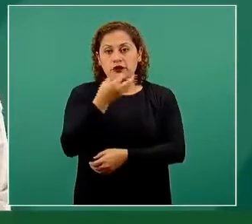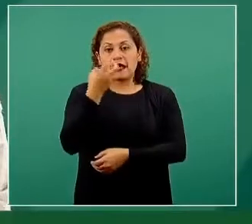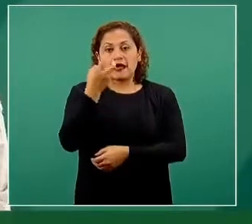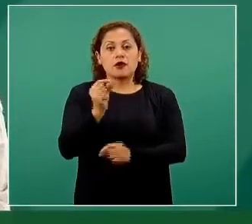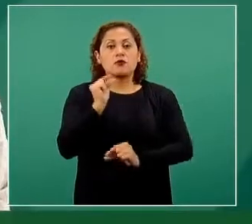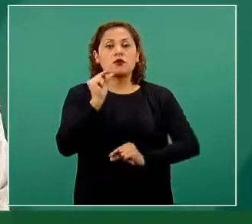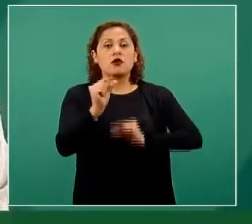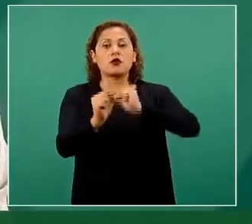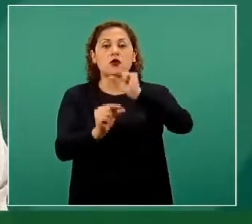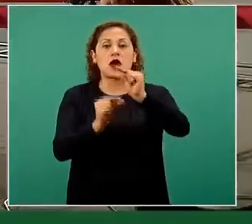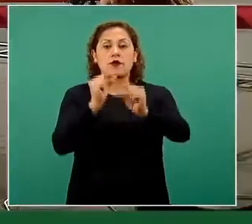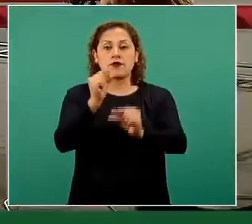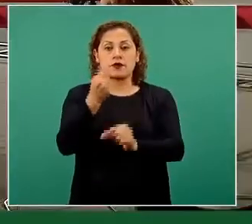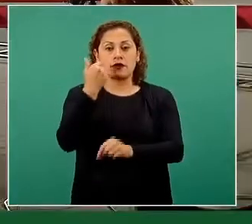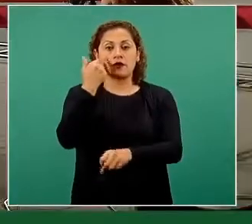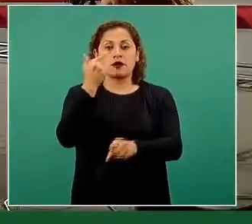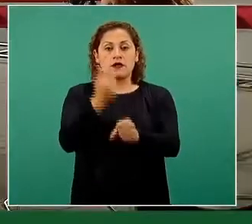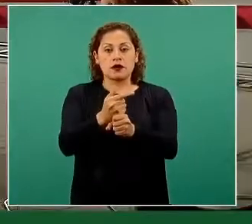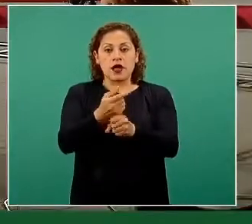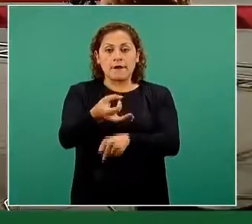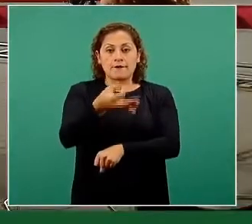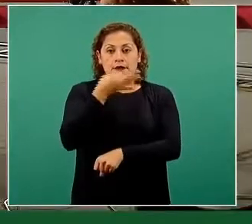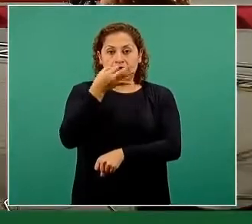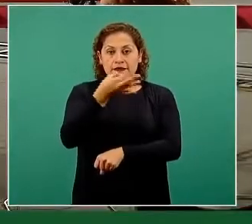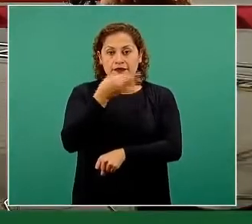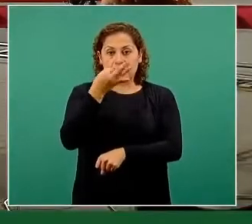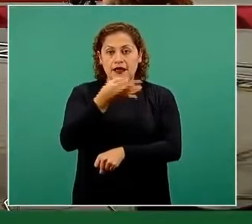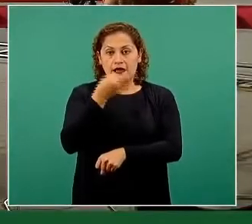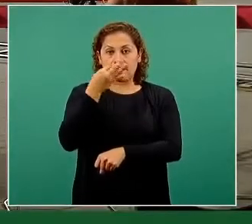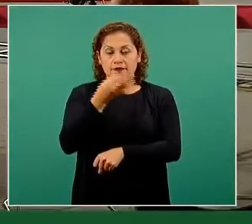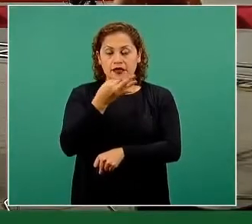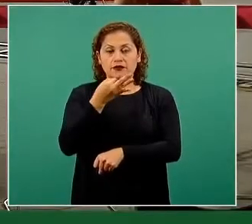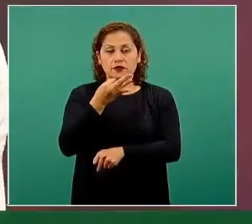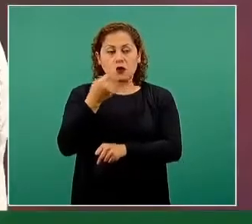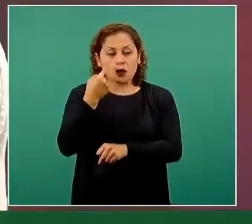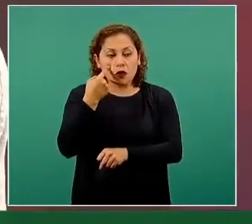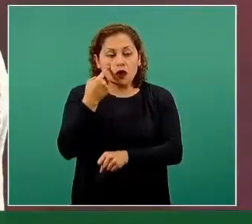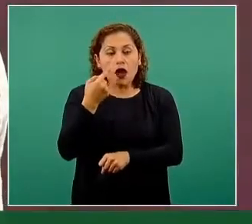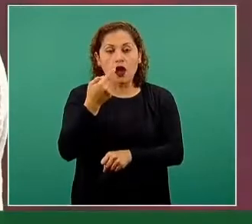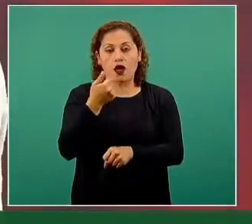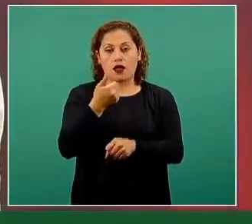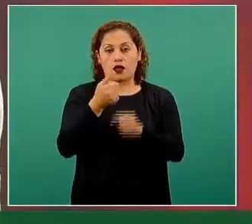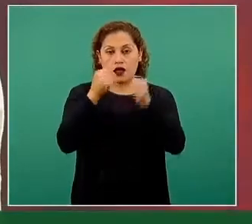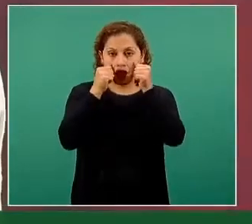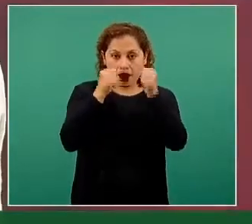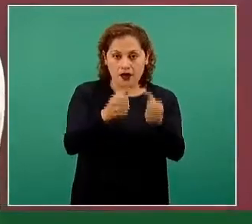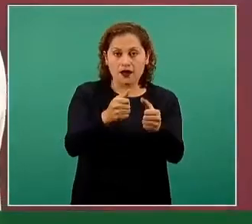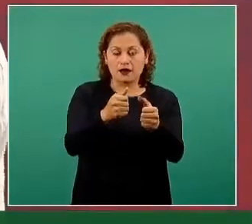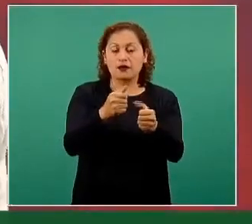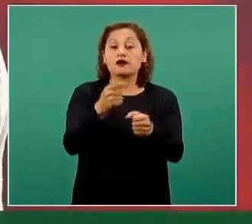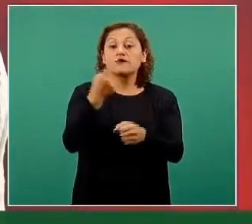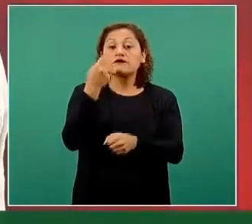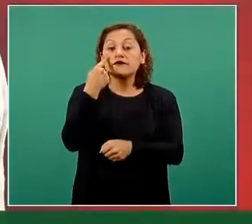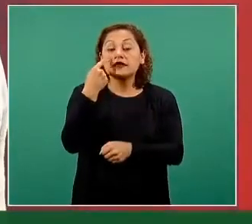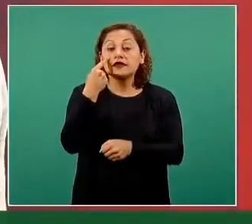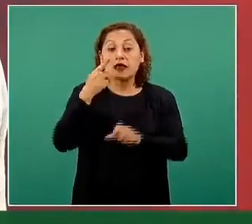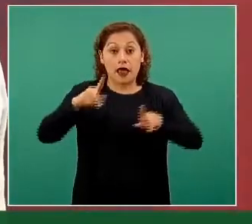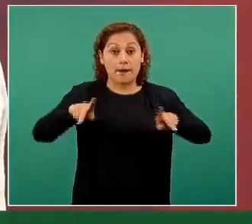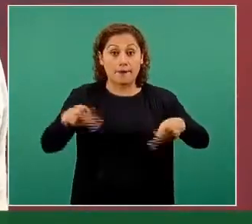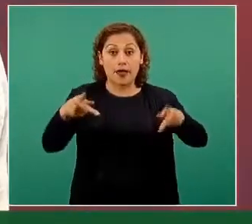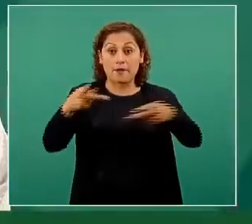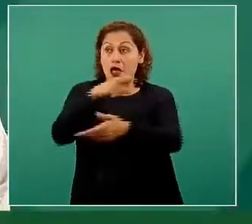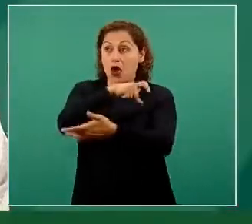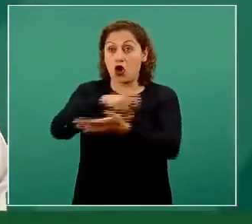suerte que se use bien el medicamento. No es una autorización de comercialización, enfáticamente lo decimos, no es una